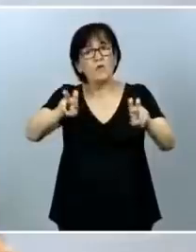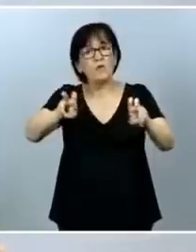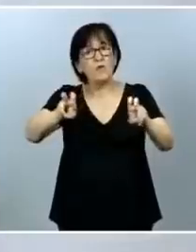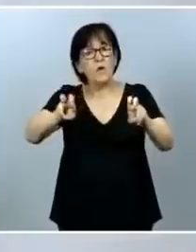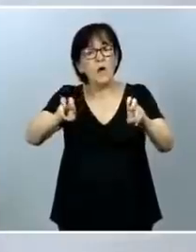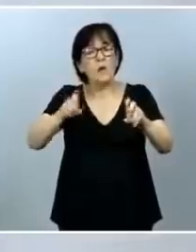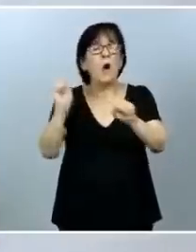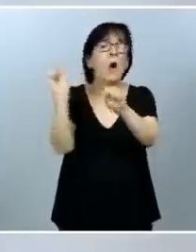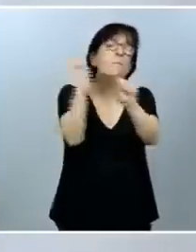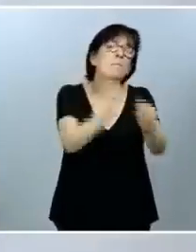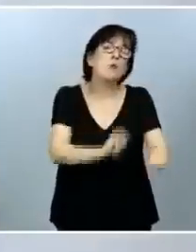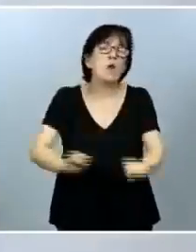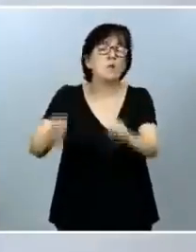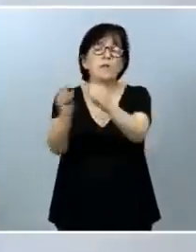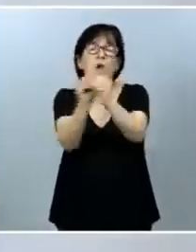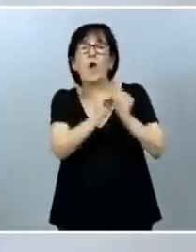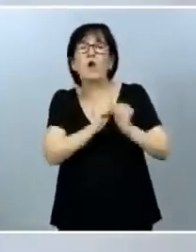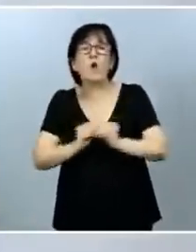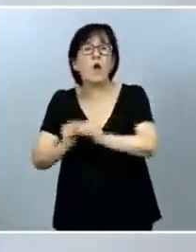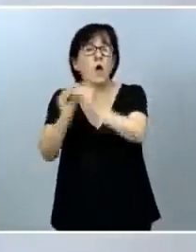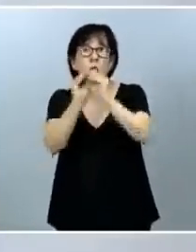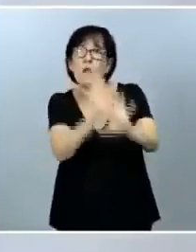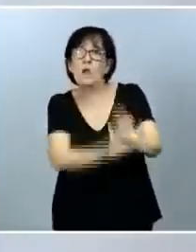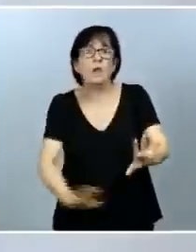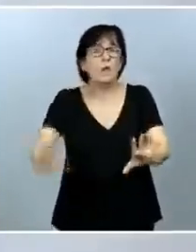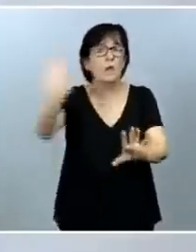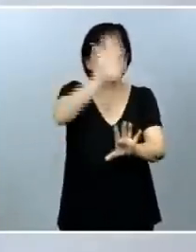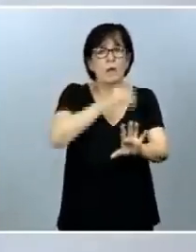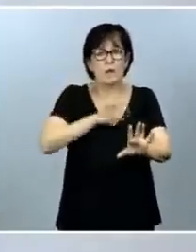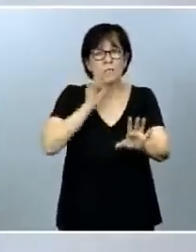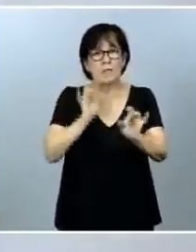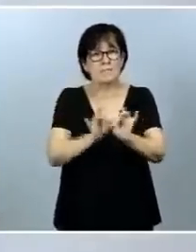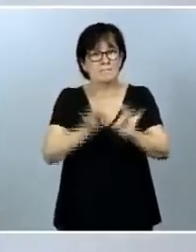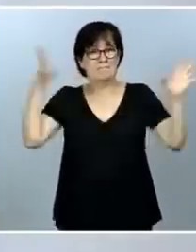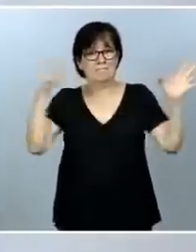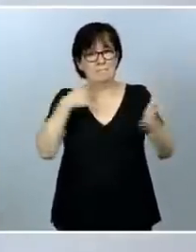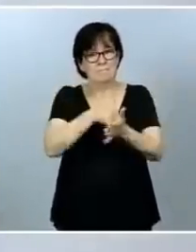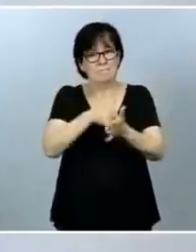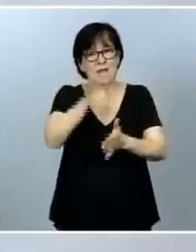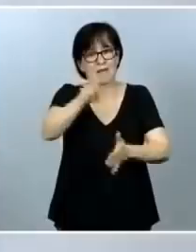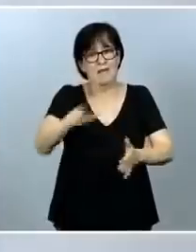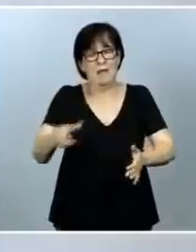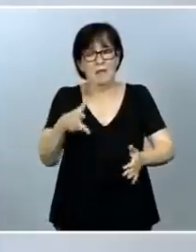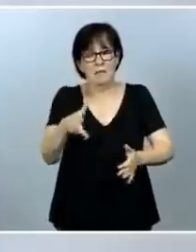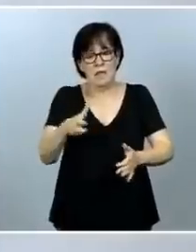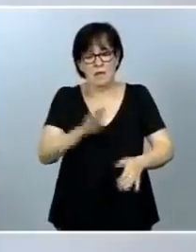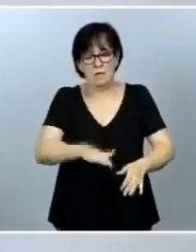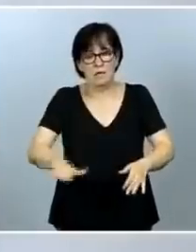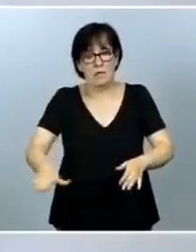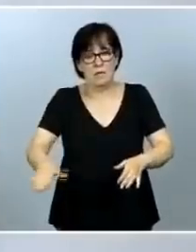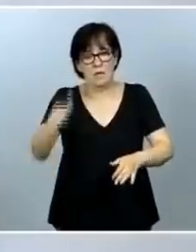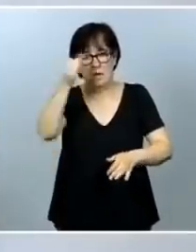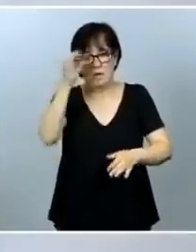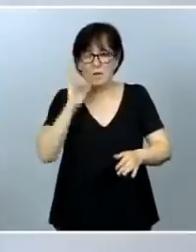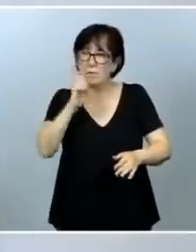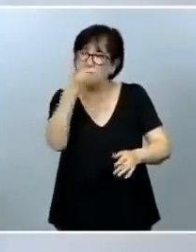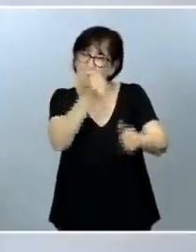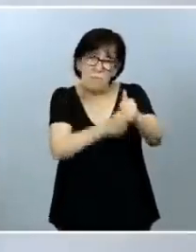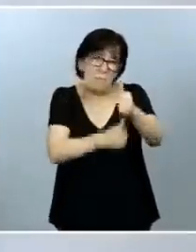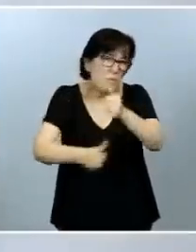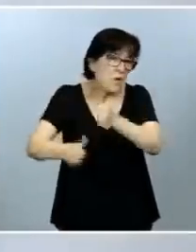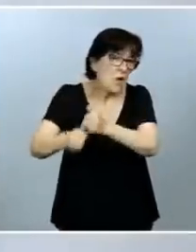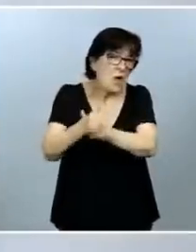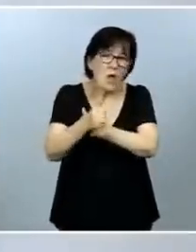protección común en todo el territorio del Estado frente a la vulneración de los derechos del niño, poniendo como prioridad fundamental de esta